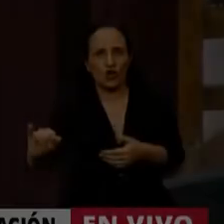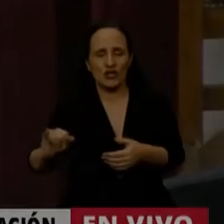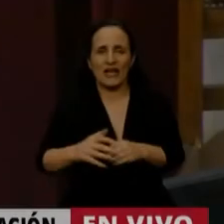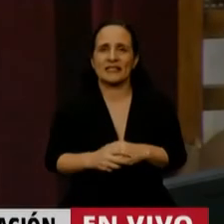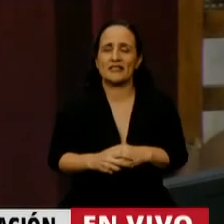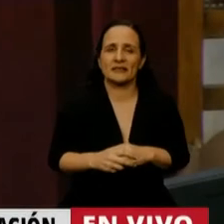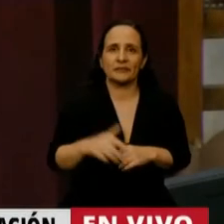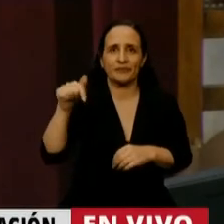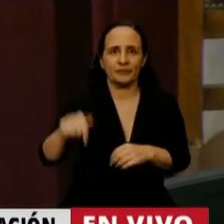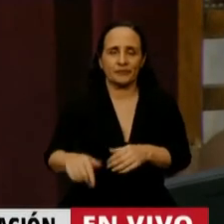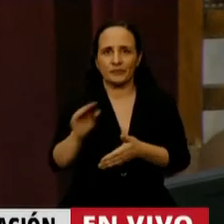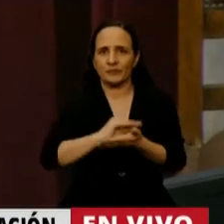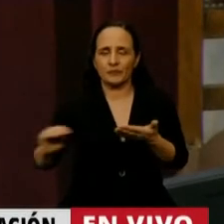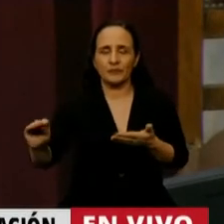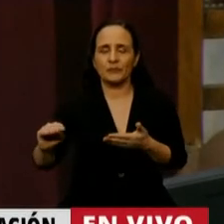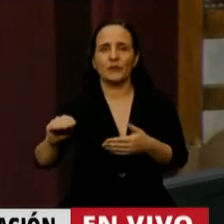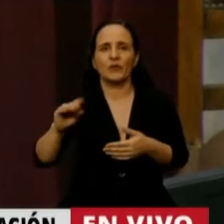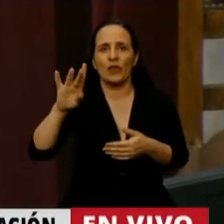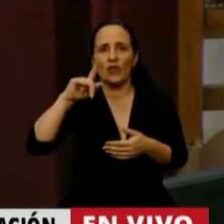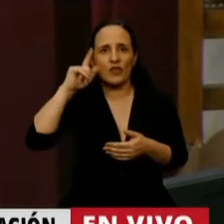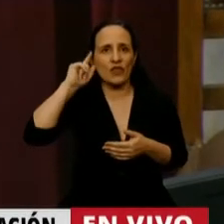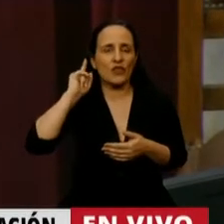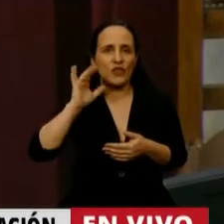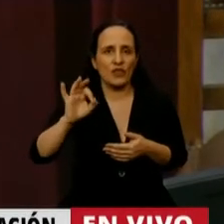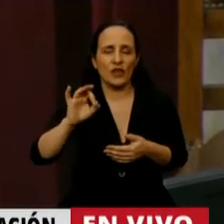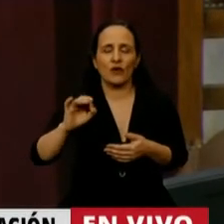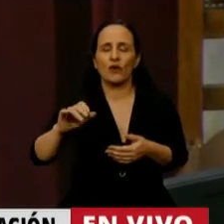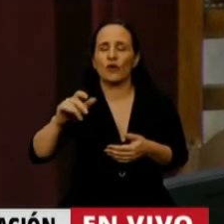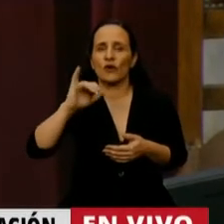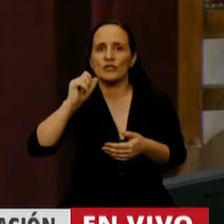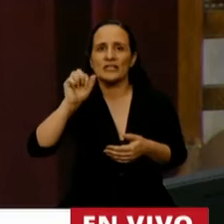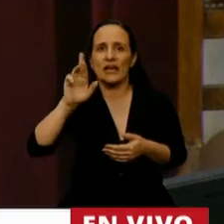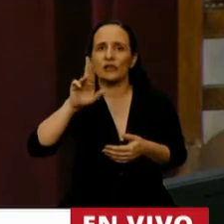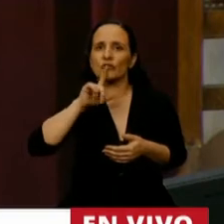En el uso de la palabra, el diputado Diego Horacio Sartori.